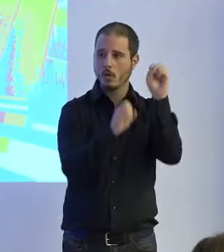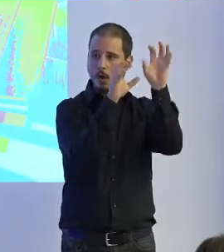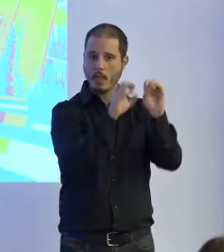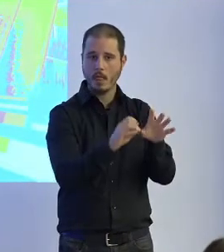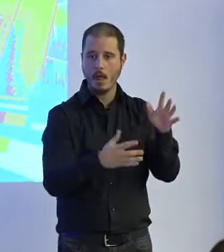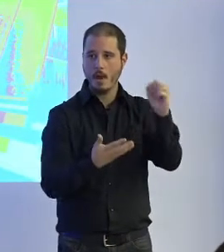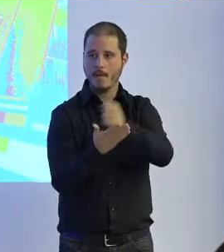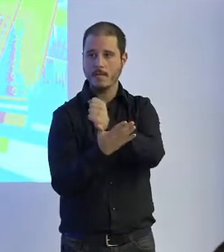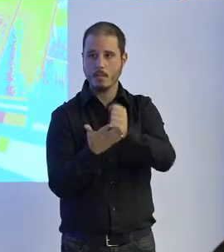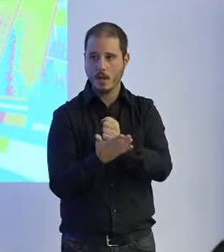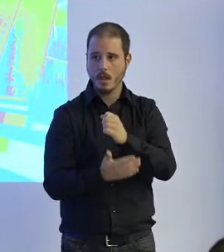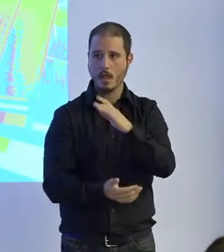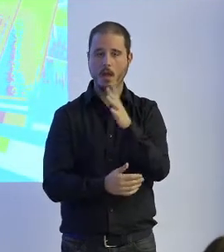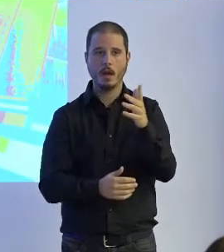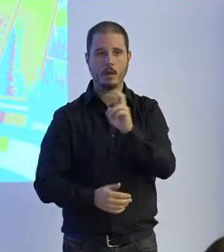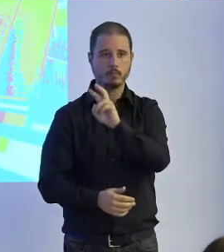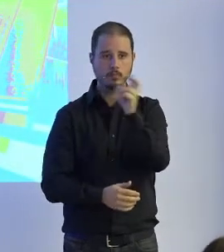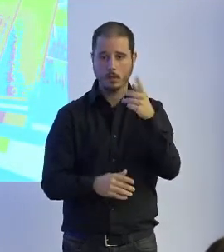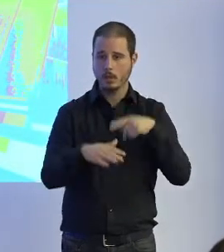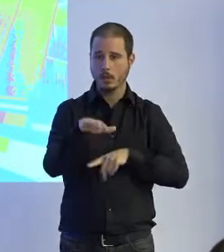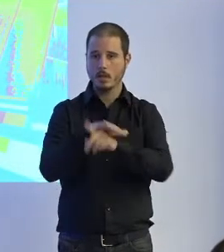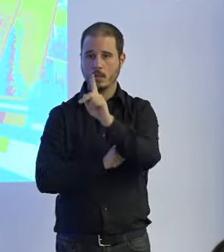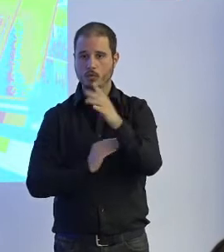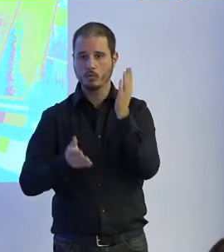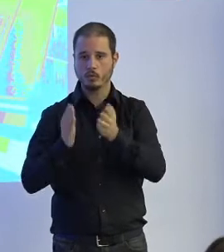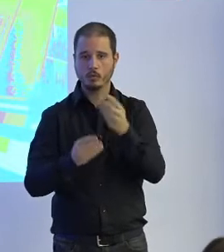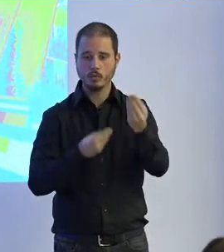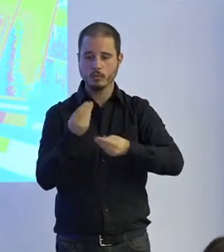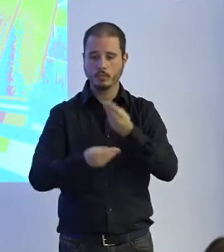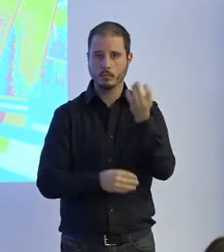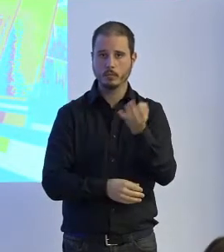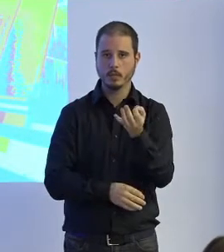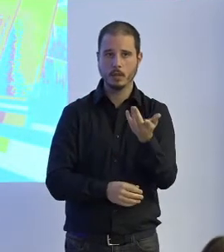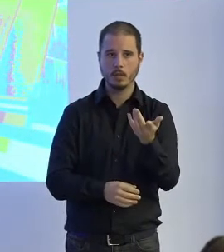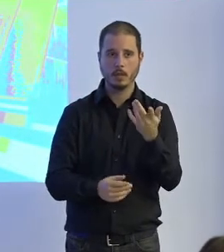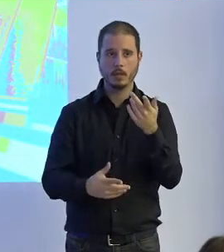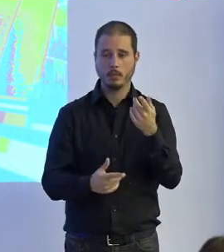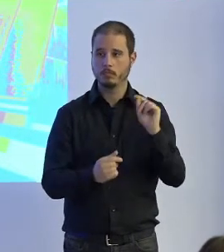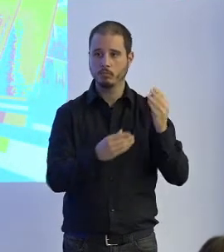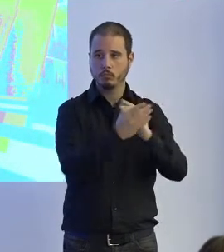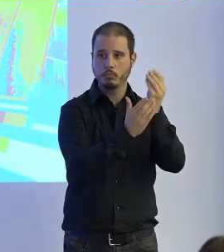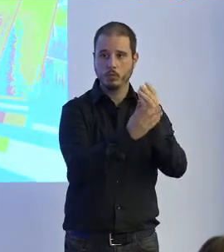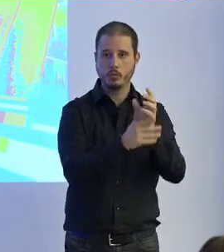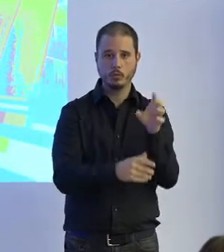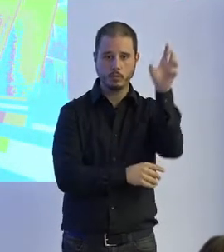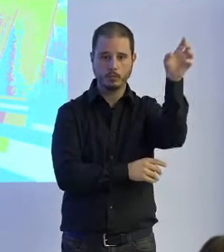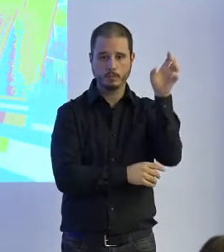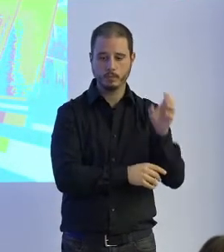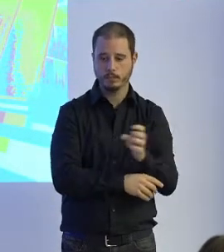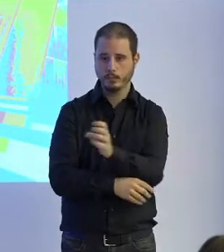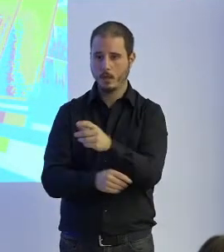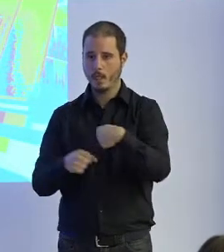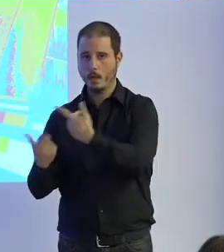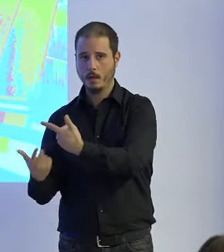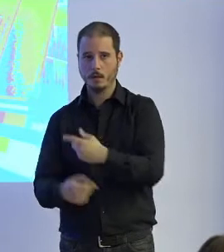farmacia y eso también desarrollamos unos robots para poder facilitar lo que es llevar el producto al punto de dispensación